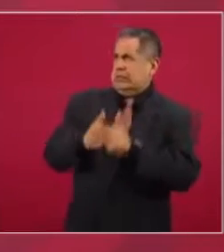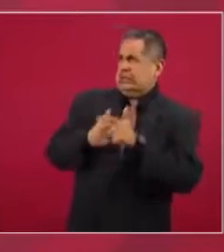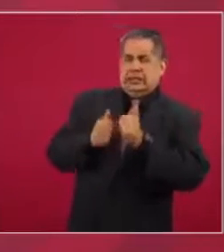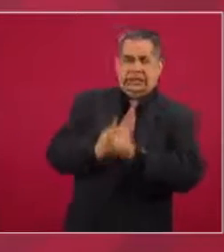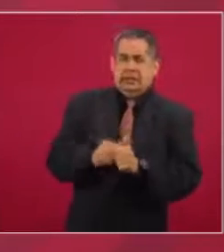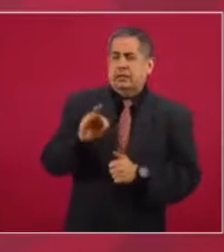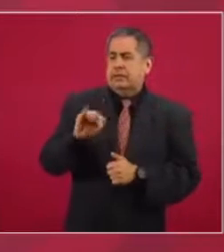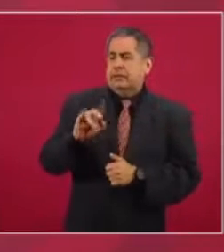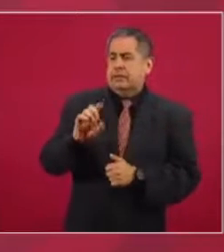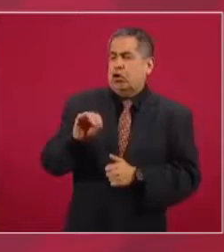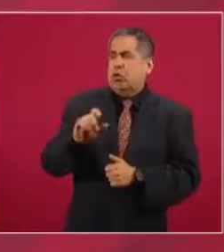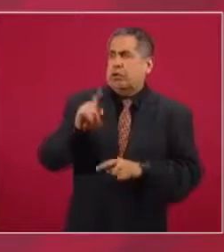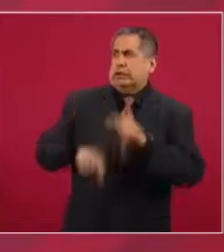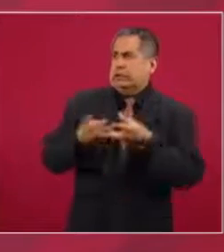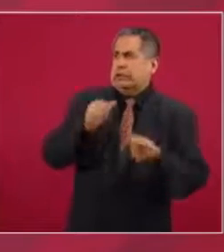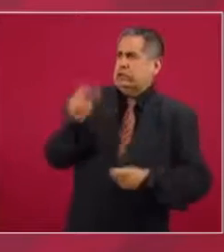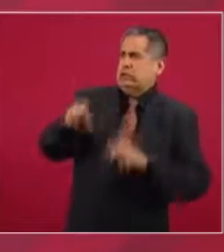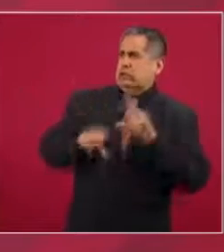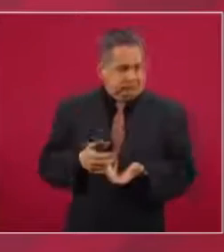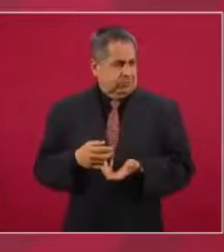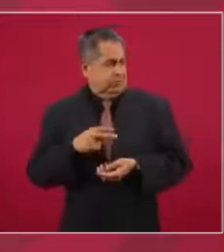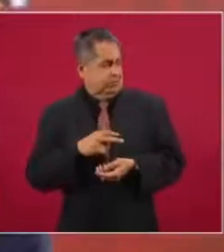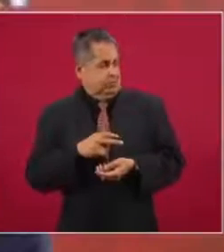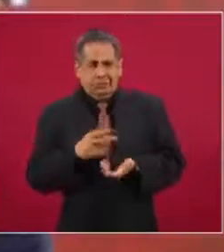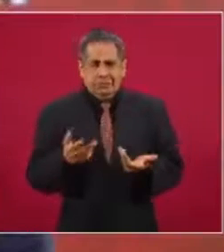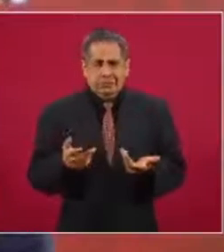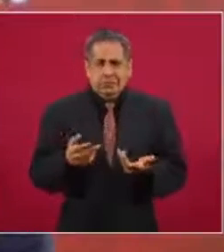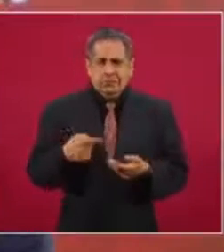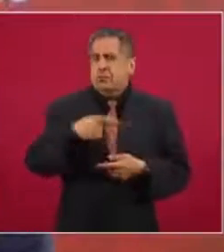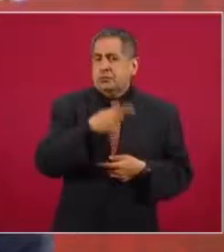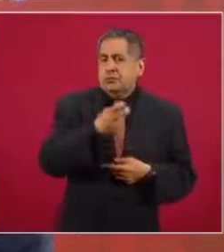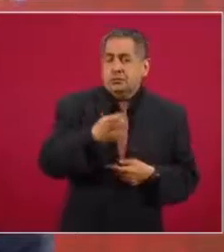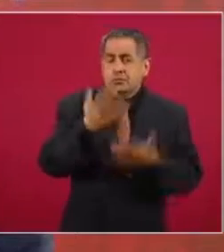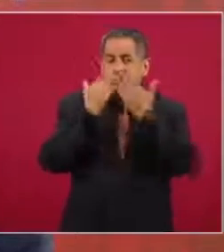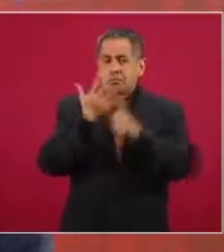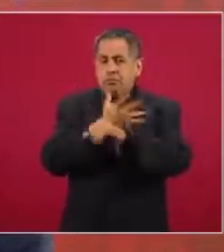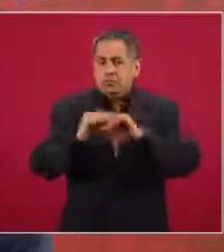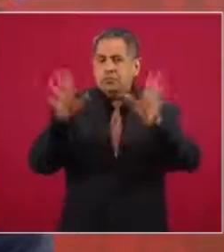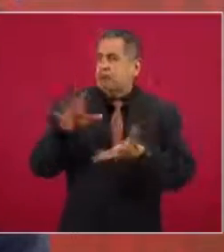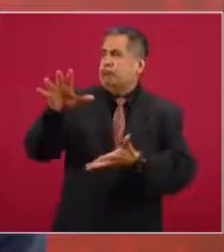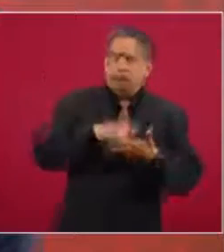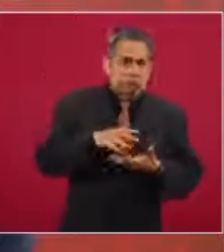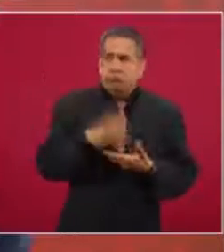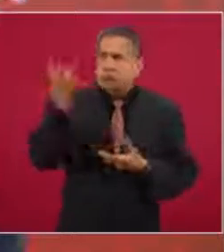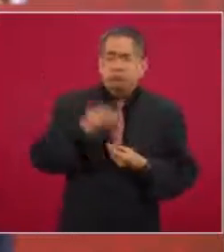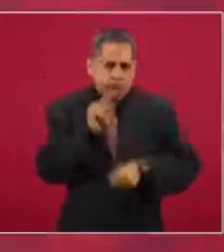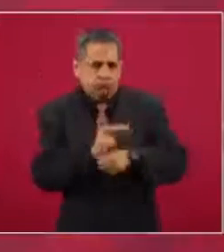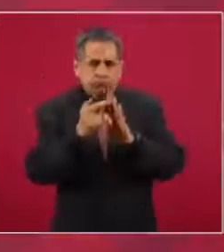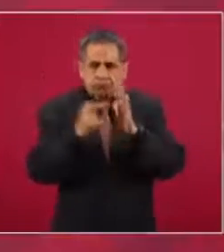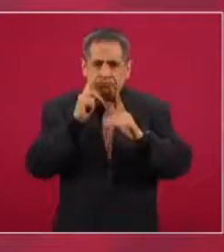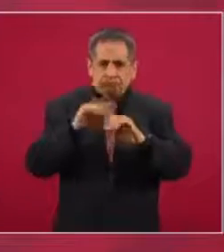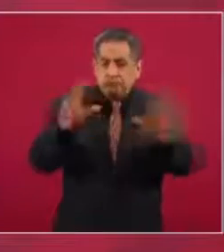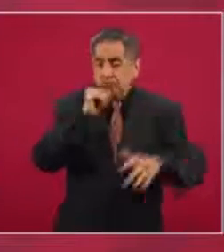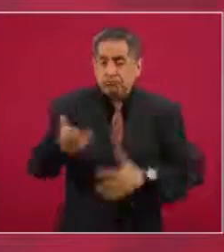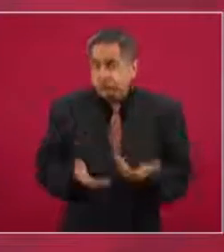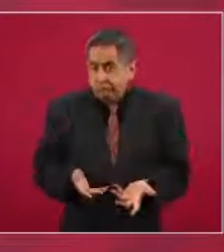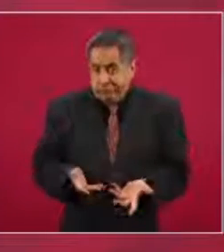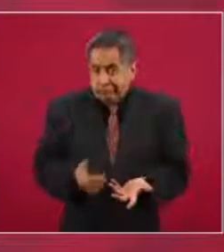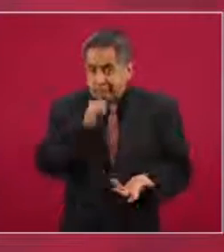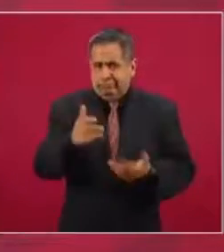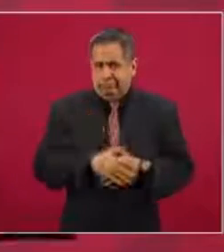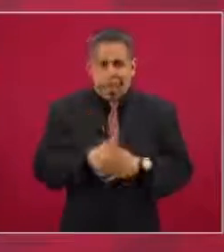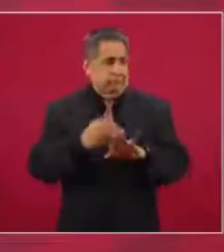fideicomisos, que se manejaban sin transparencia, de manera discrecional. No se sabe